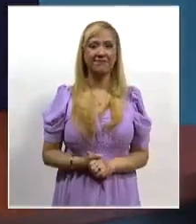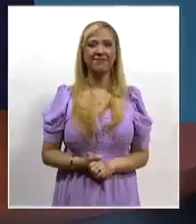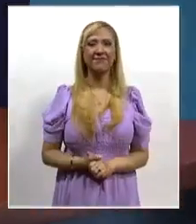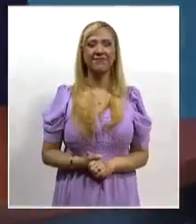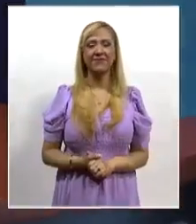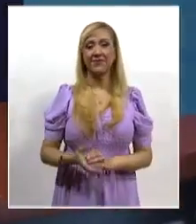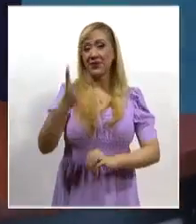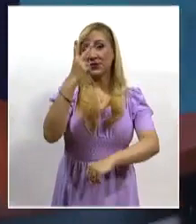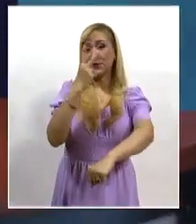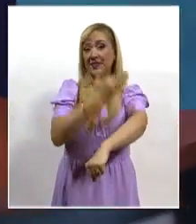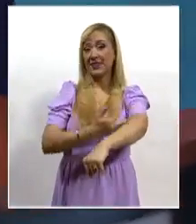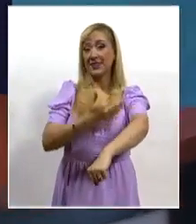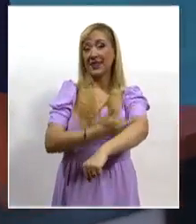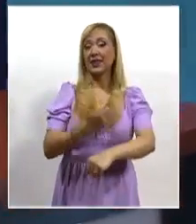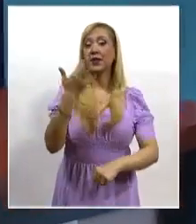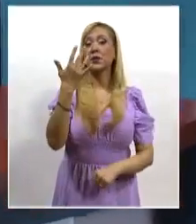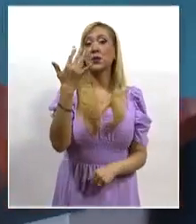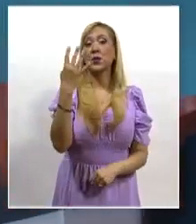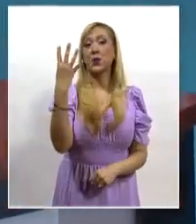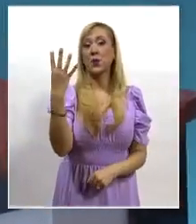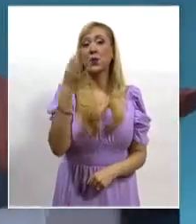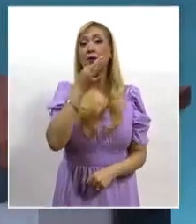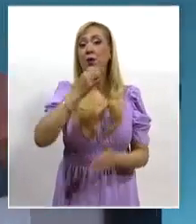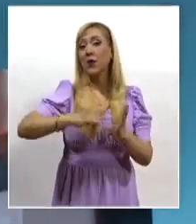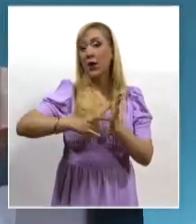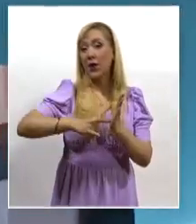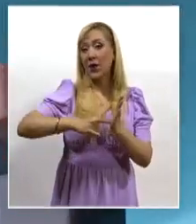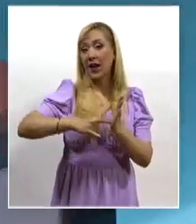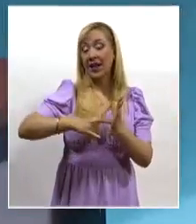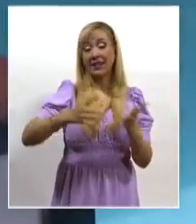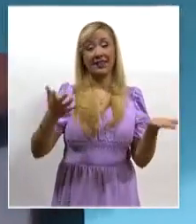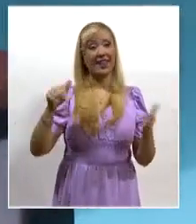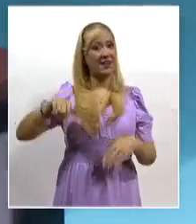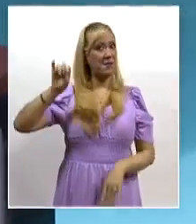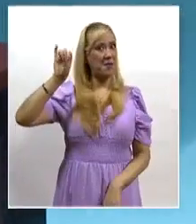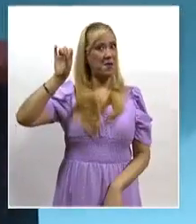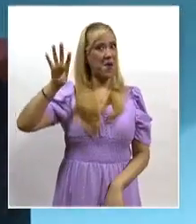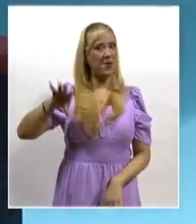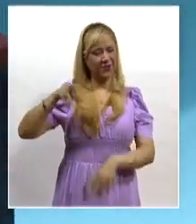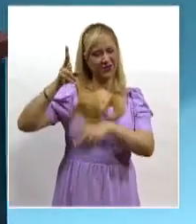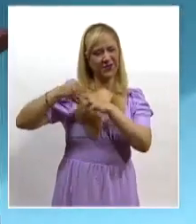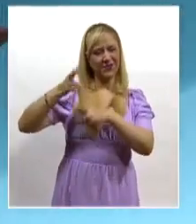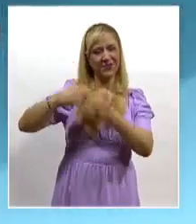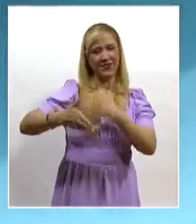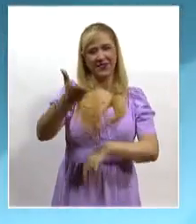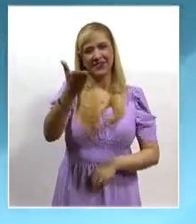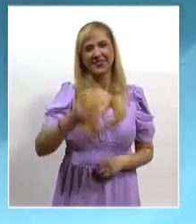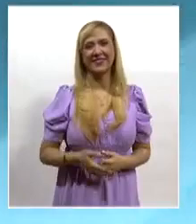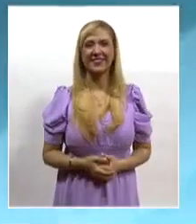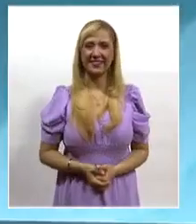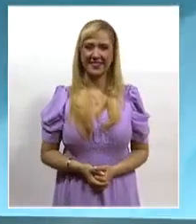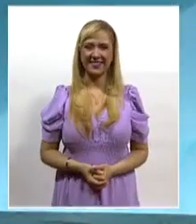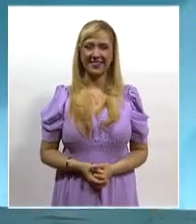Son dos de la tarde con 54 minutos, estamos completamente en vivo. Vamos a una pausa, pero regresamos con más.